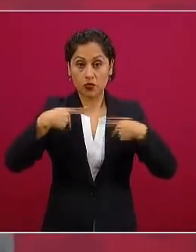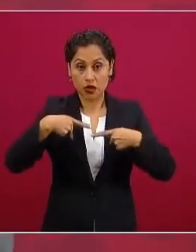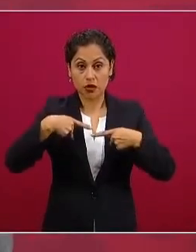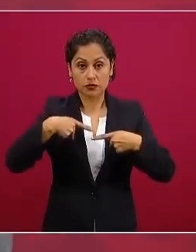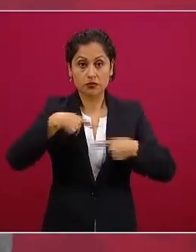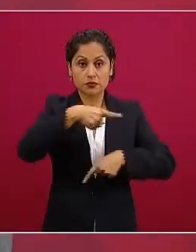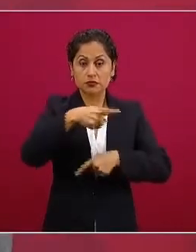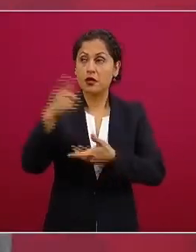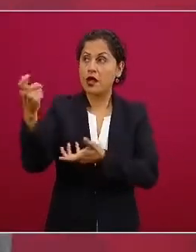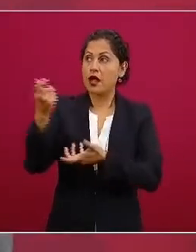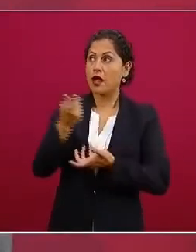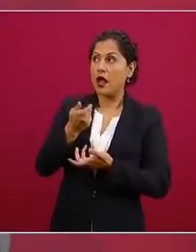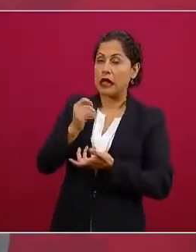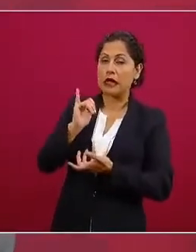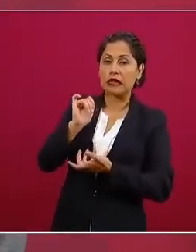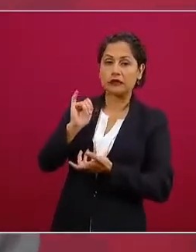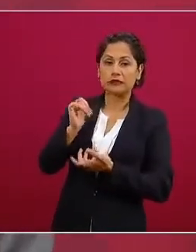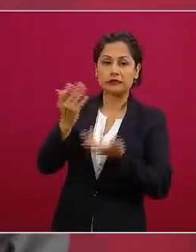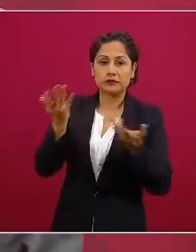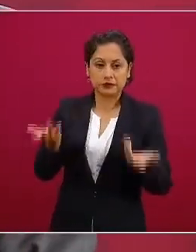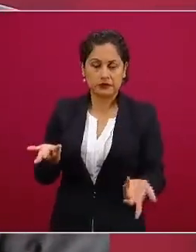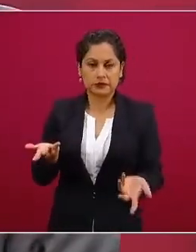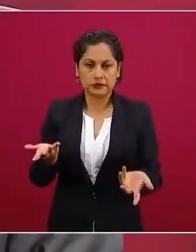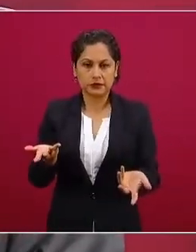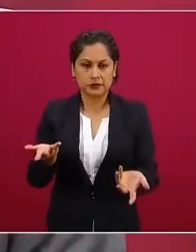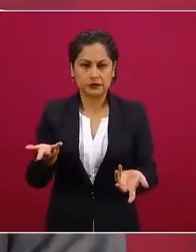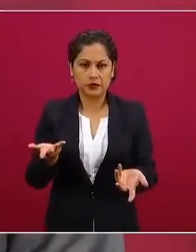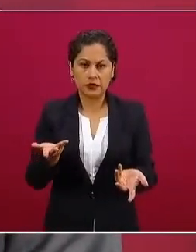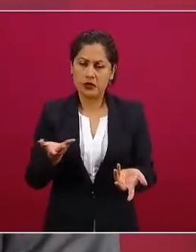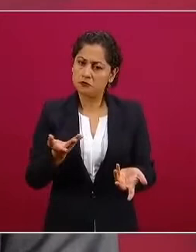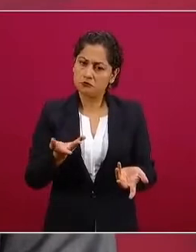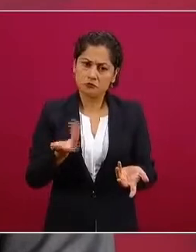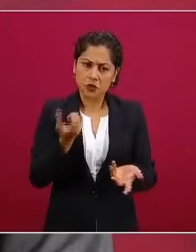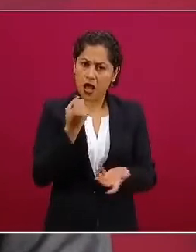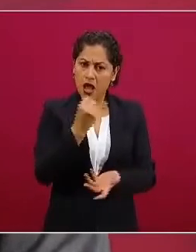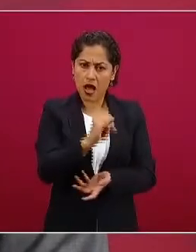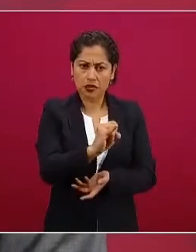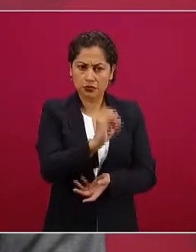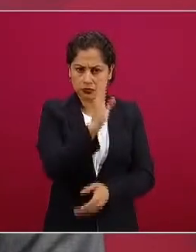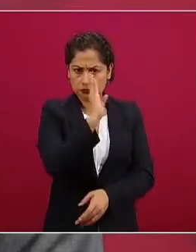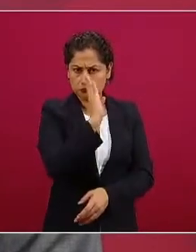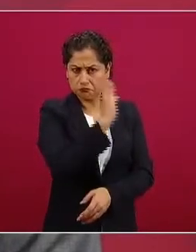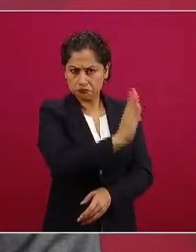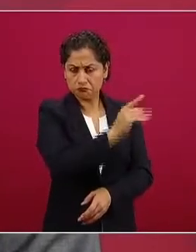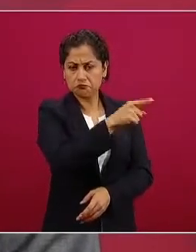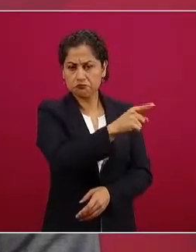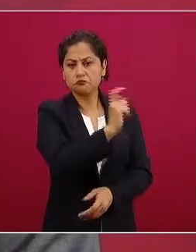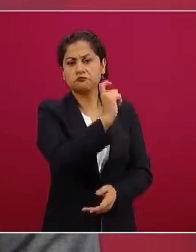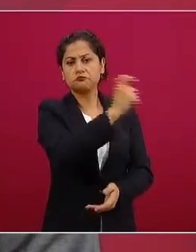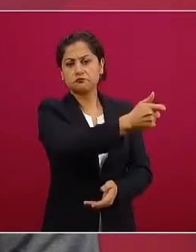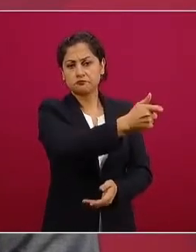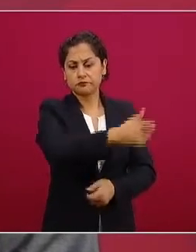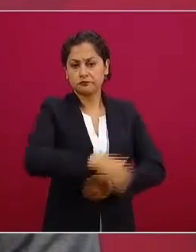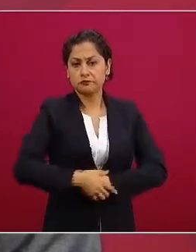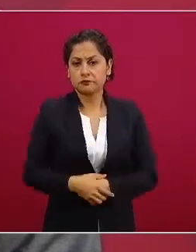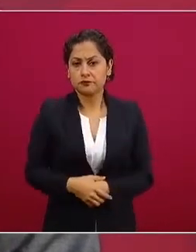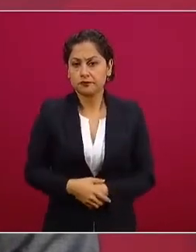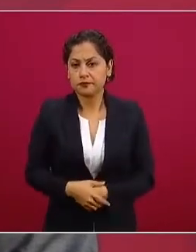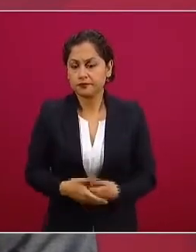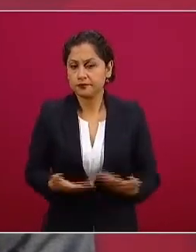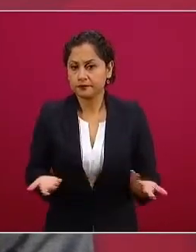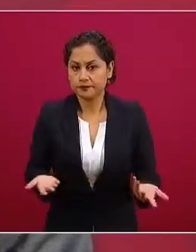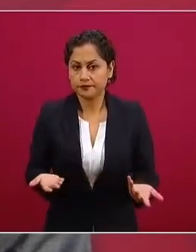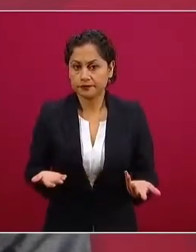beneficiario de manera directa entonces ese